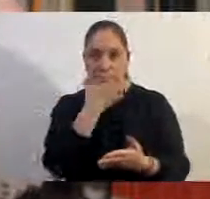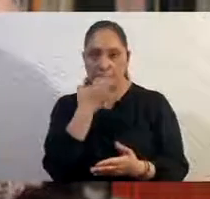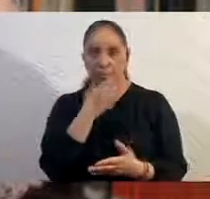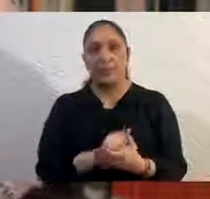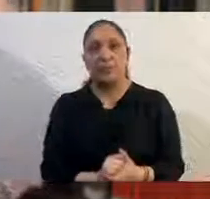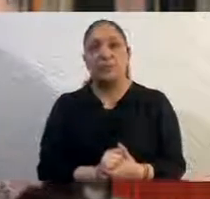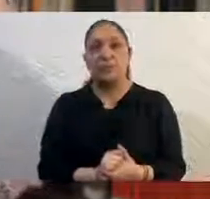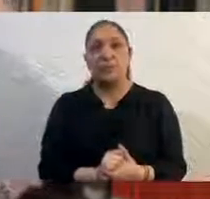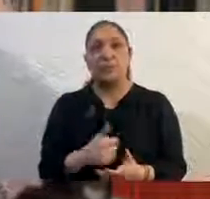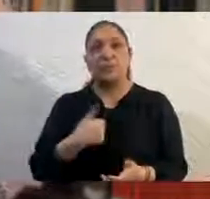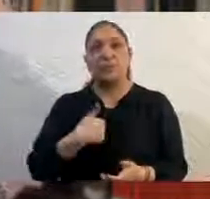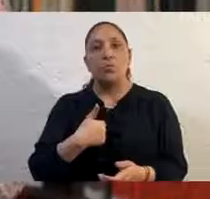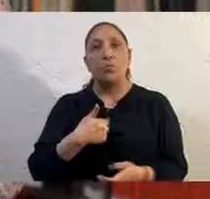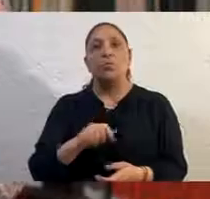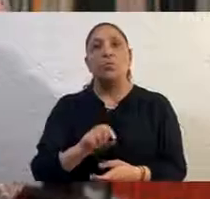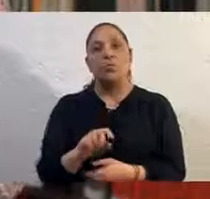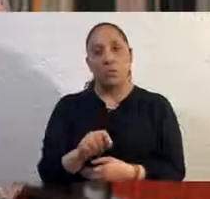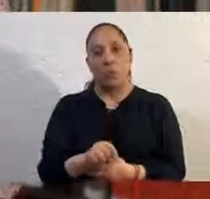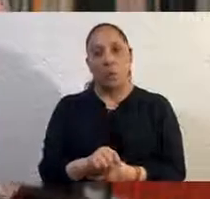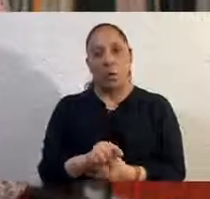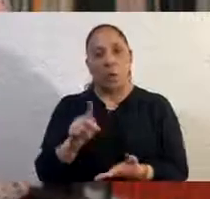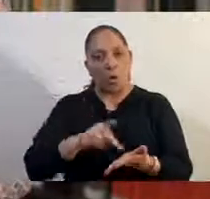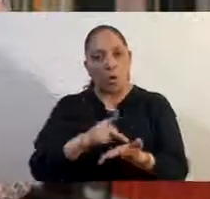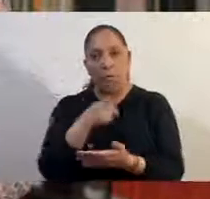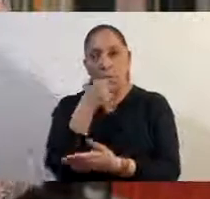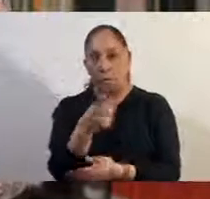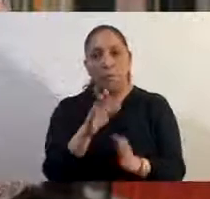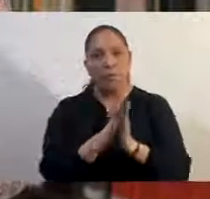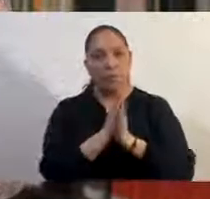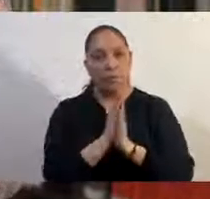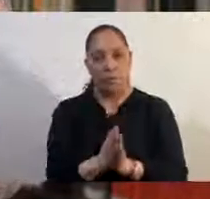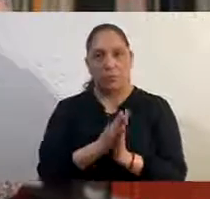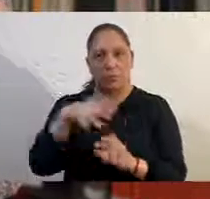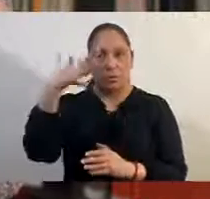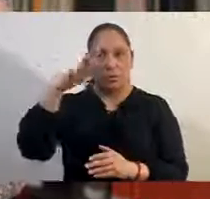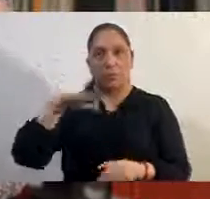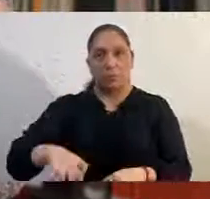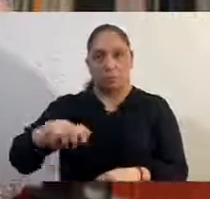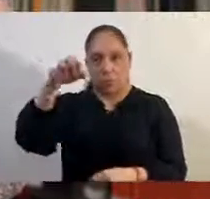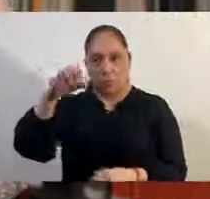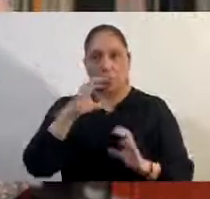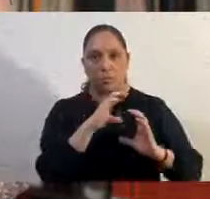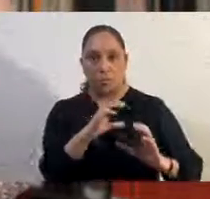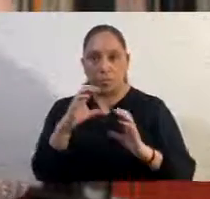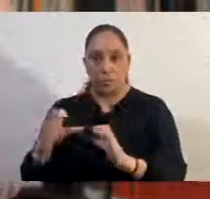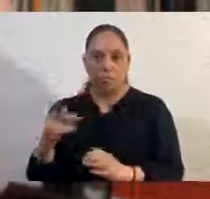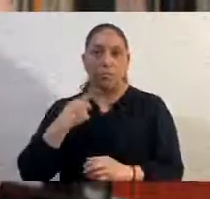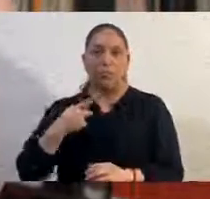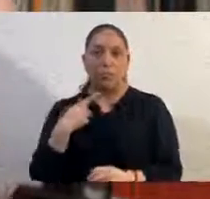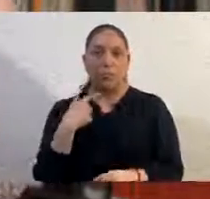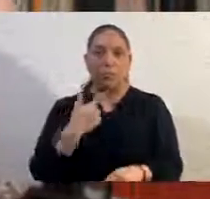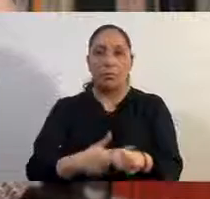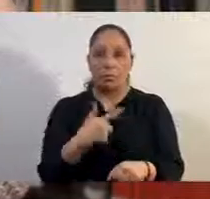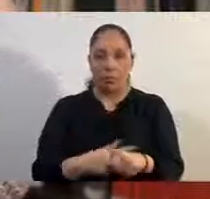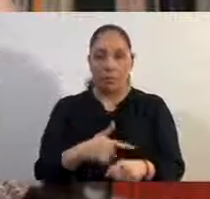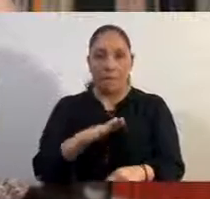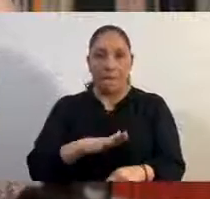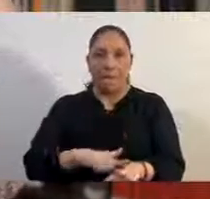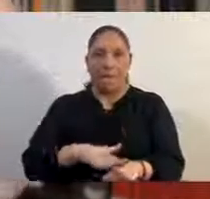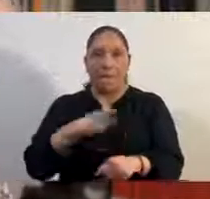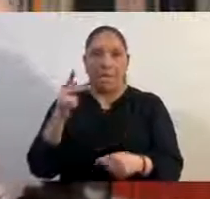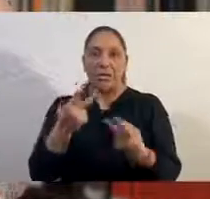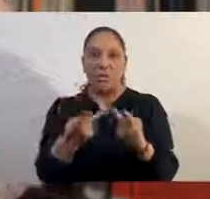debemos proteger a los adultos mayores y a las personas con enfermedades que son los más vulnerables. Ayúdenos ustedes,